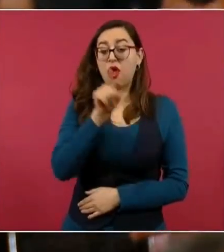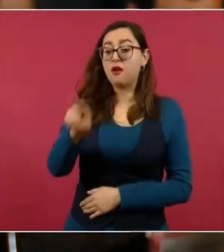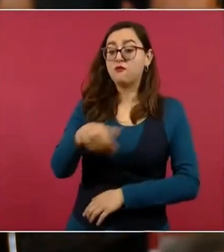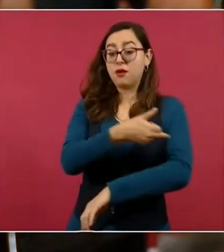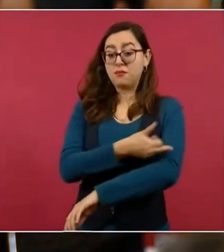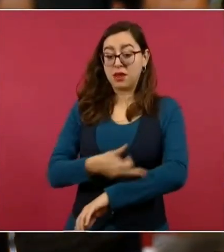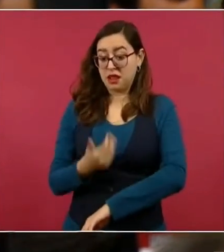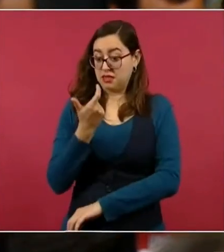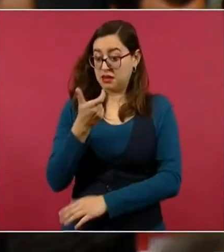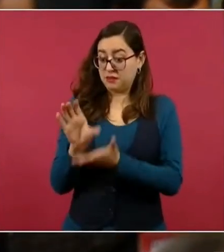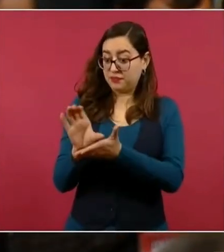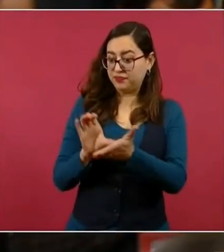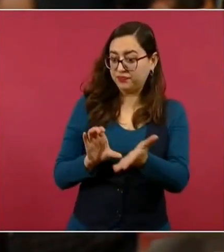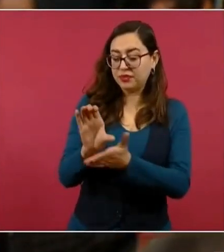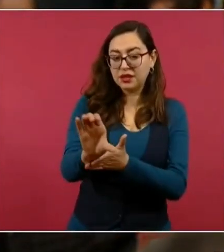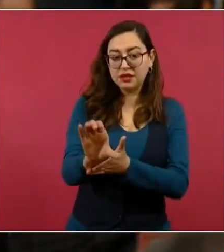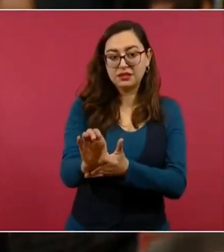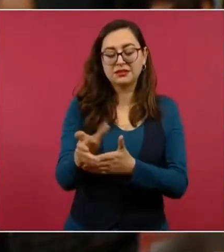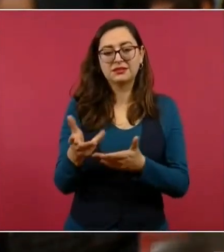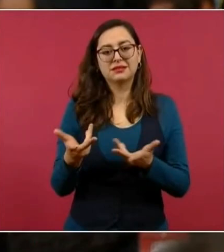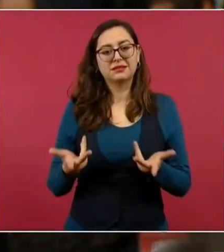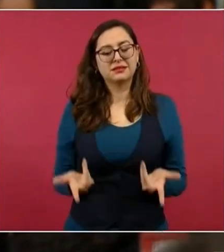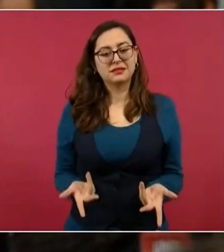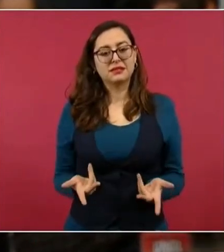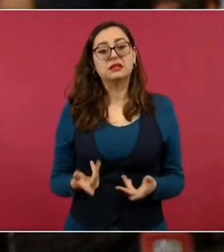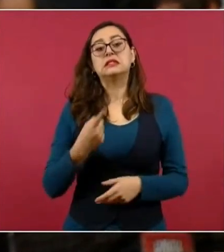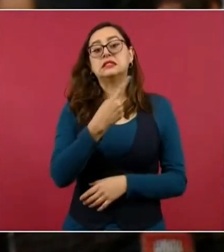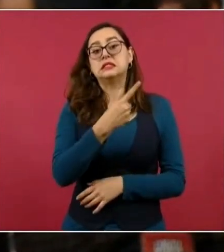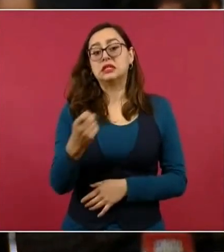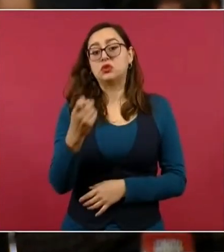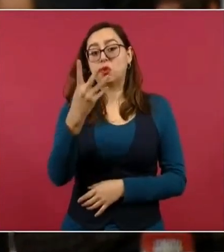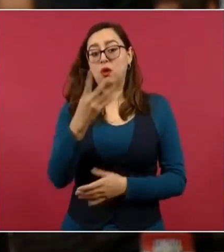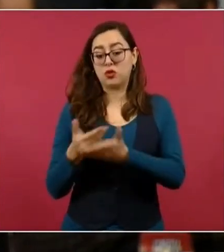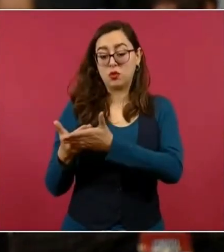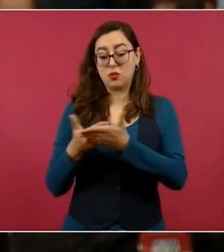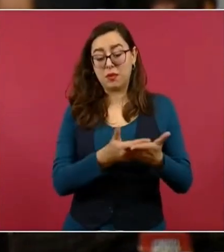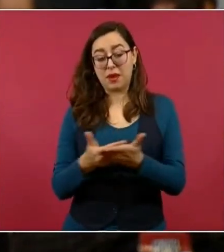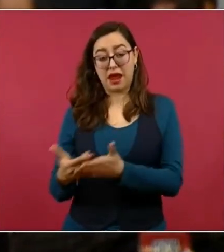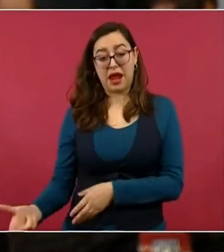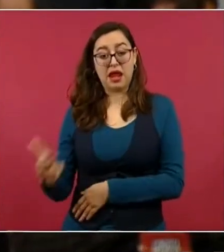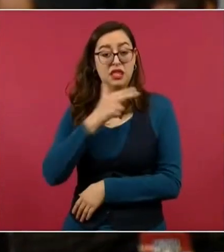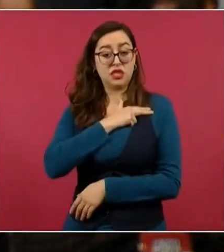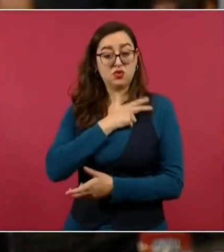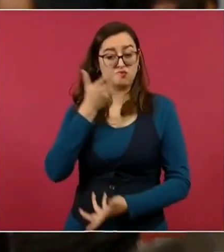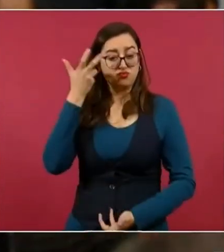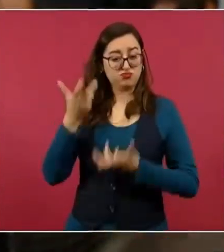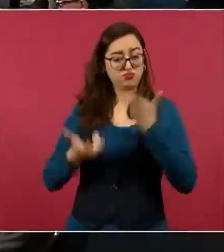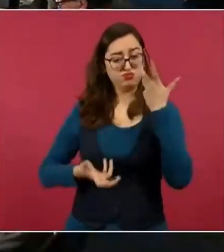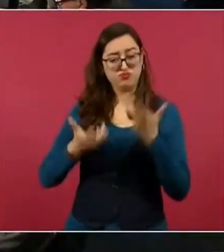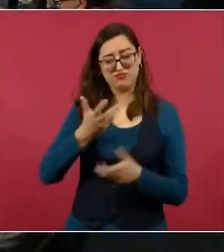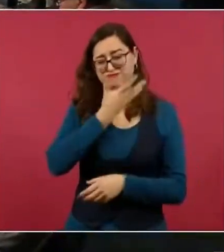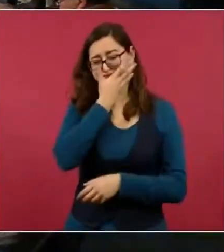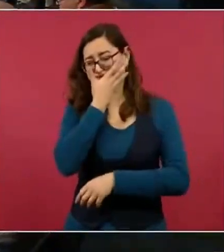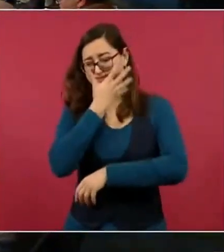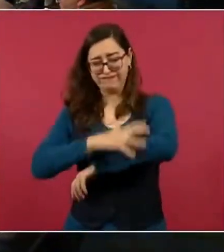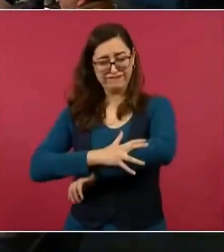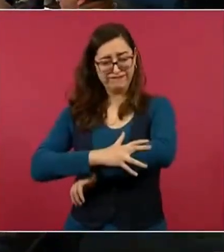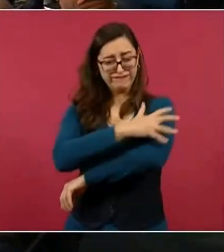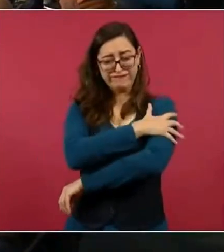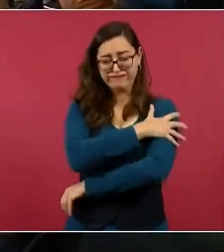Sonora. Son 104 bebés que resultaron con lesiones, 70 de ellos con lesiones graves, que